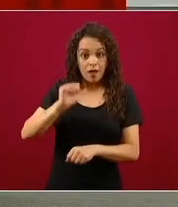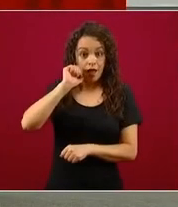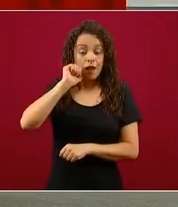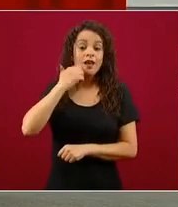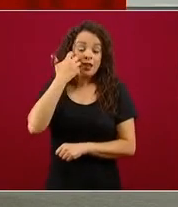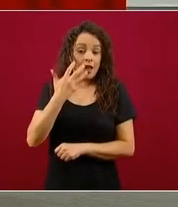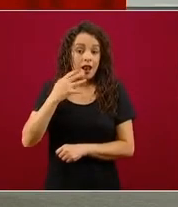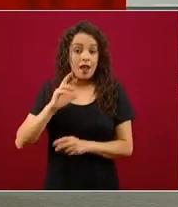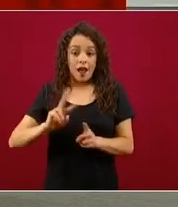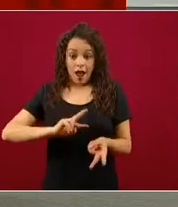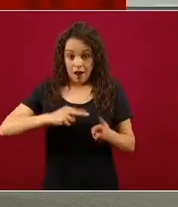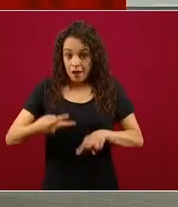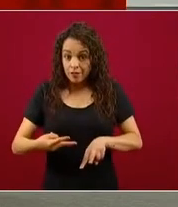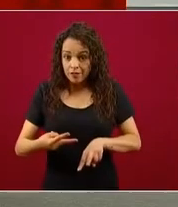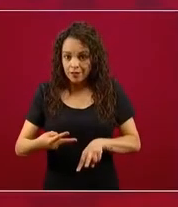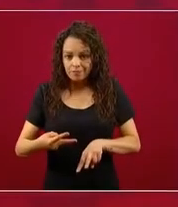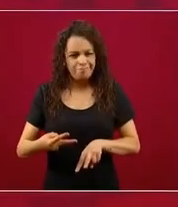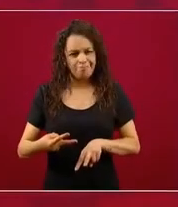por lo menos.